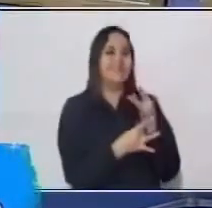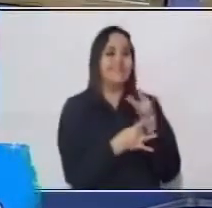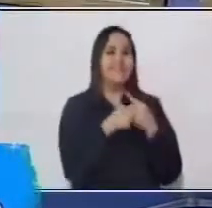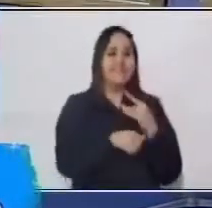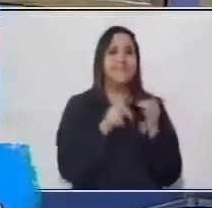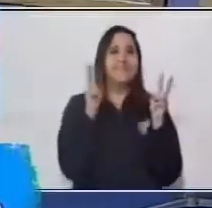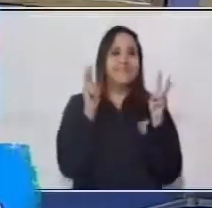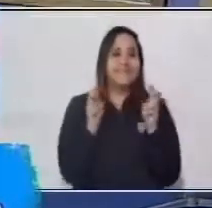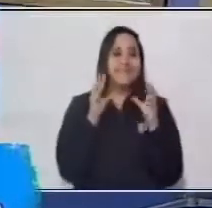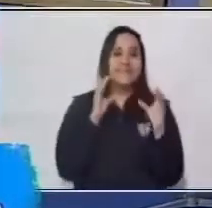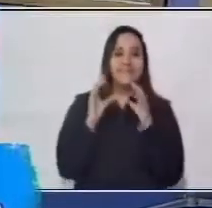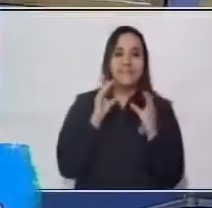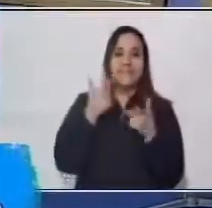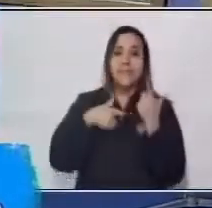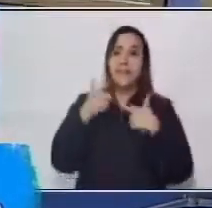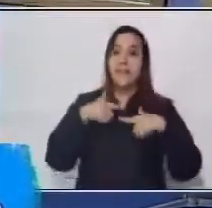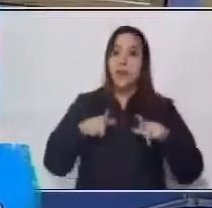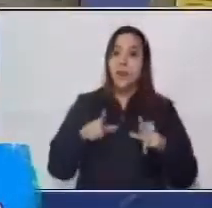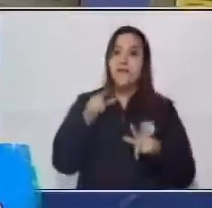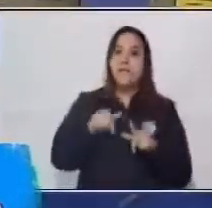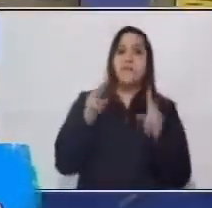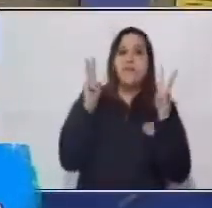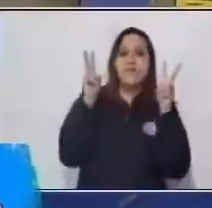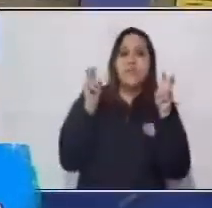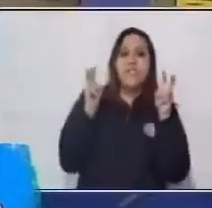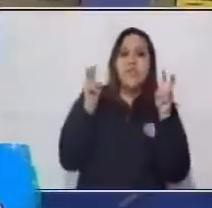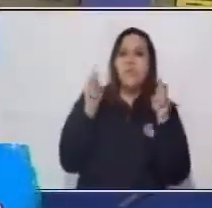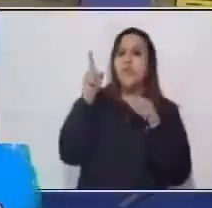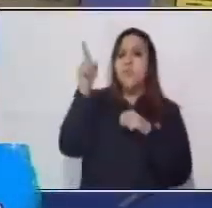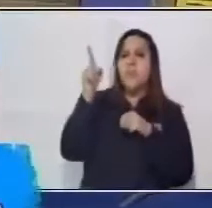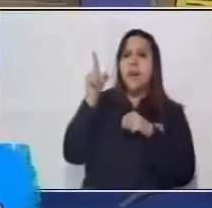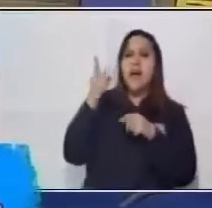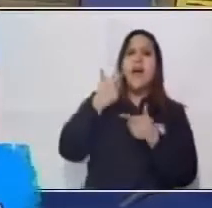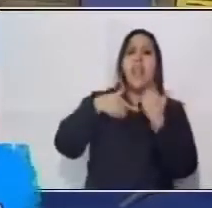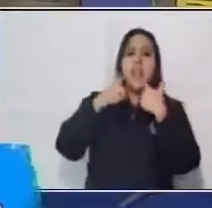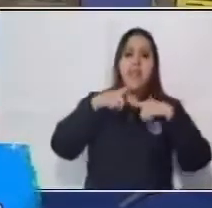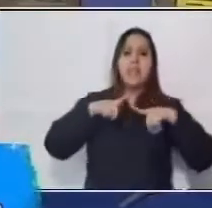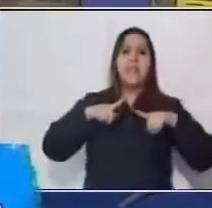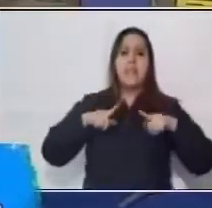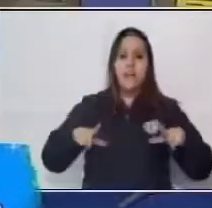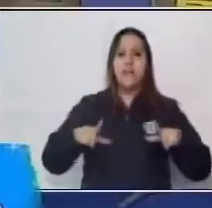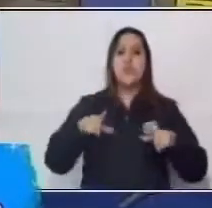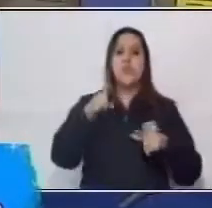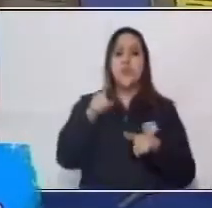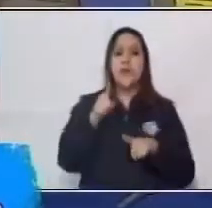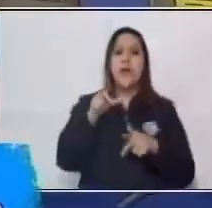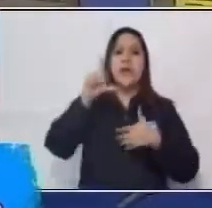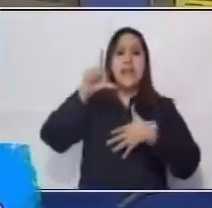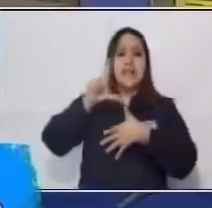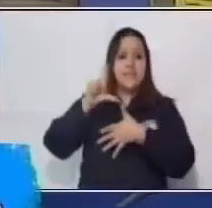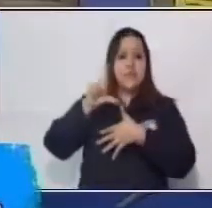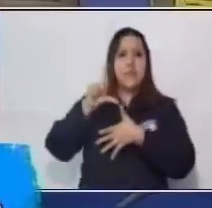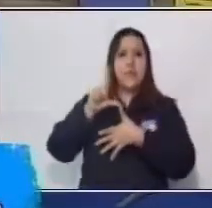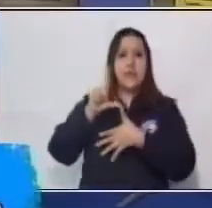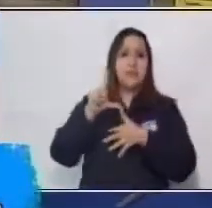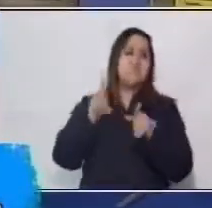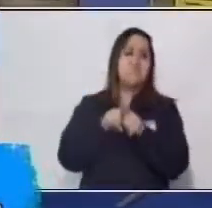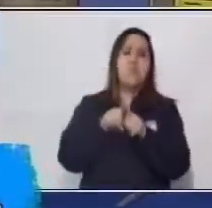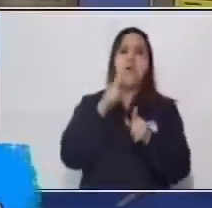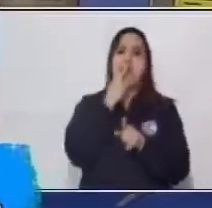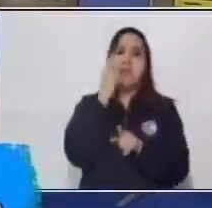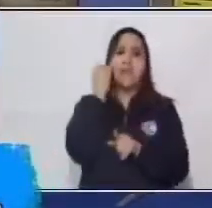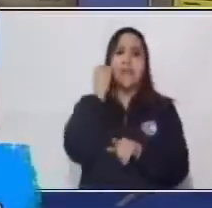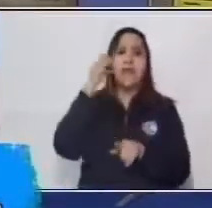Lenguaje, vamos a ver el título que es Literatura Hispanoamericana. Y para entender este